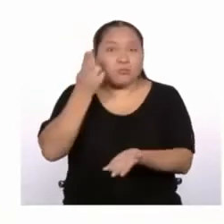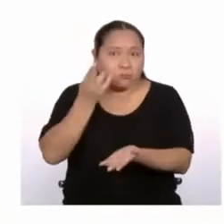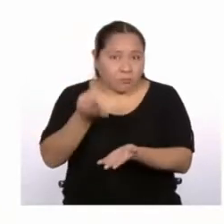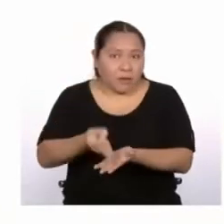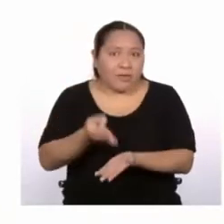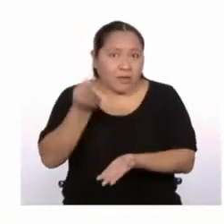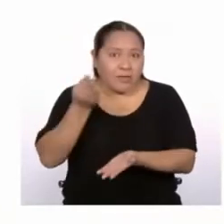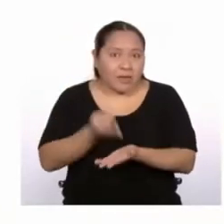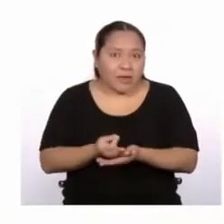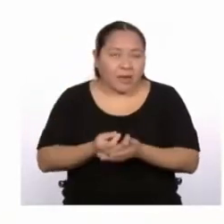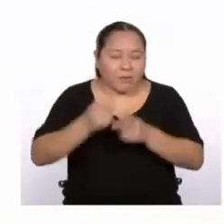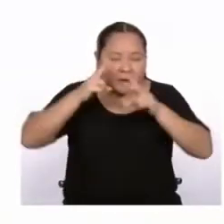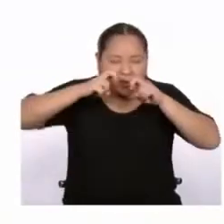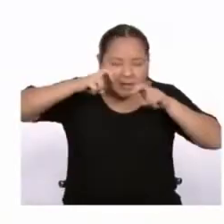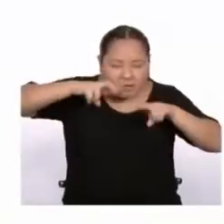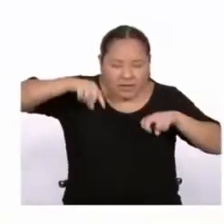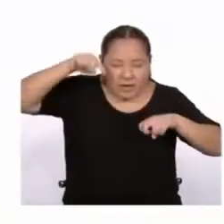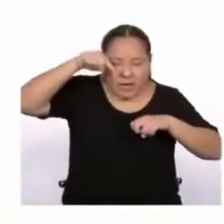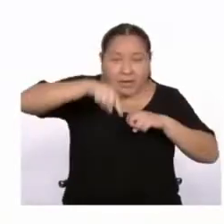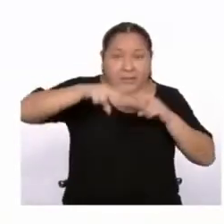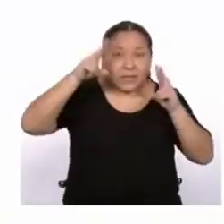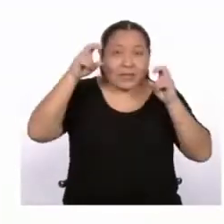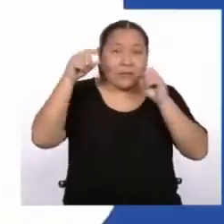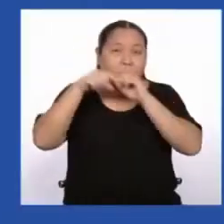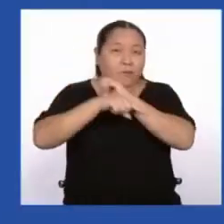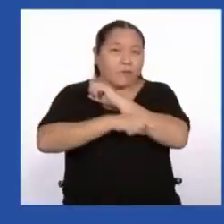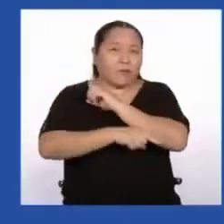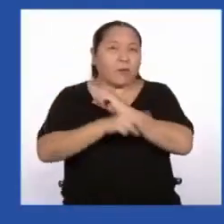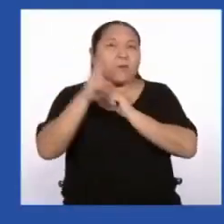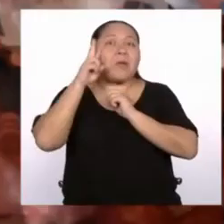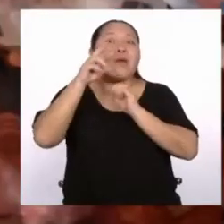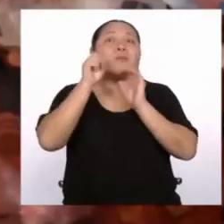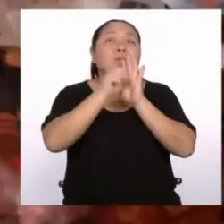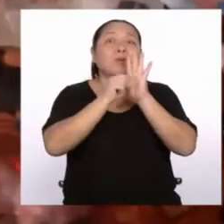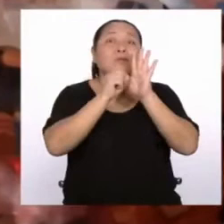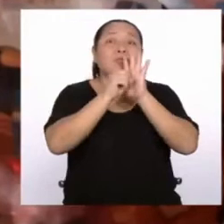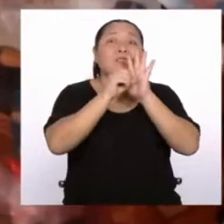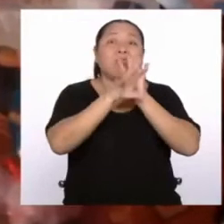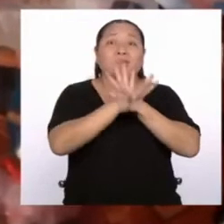tema con más profundidad, veamos el siguiente video.